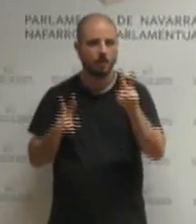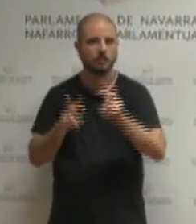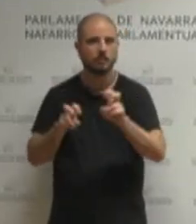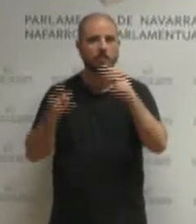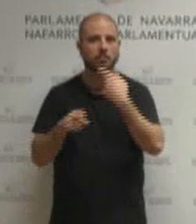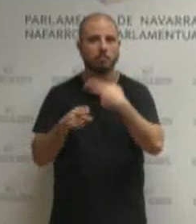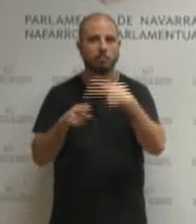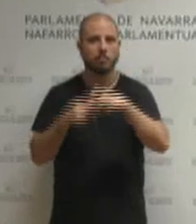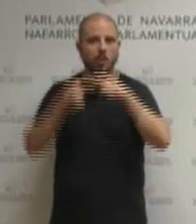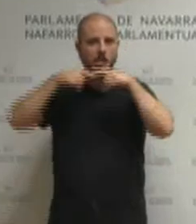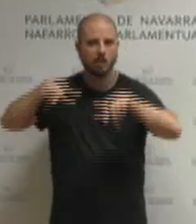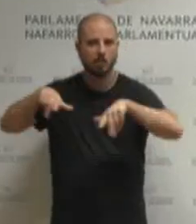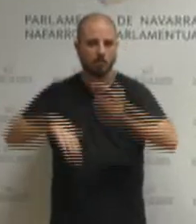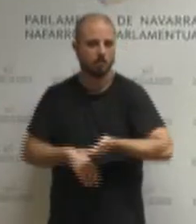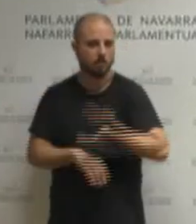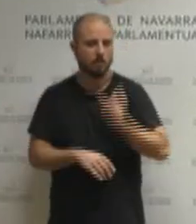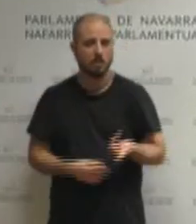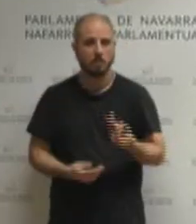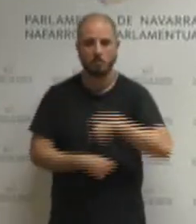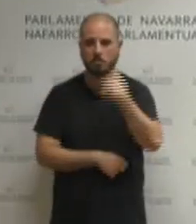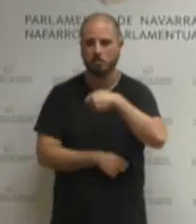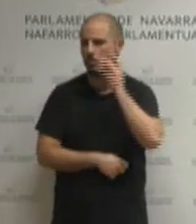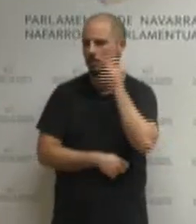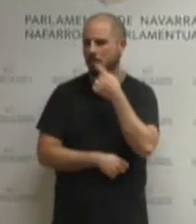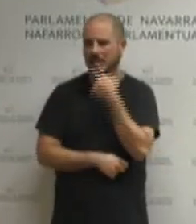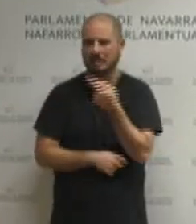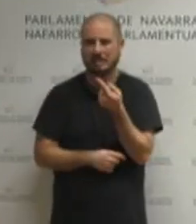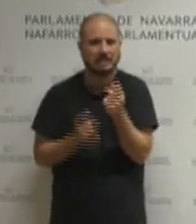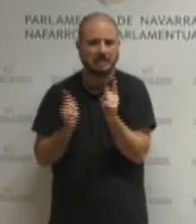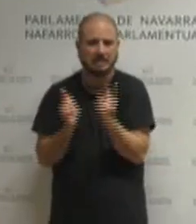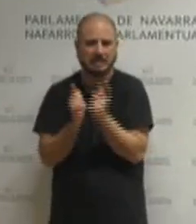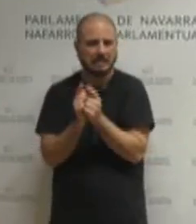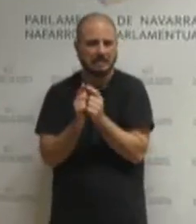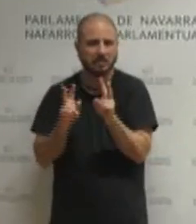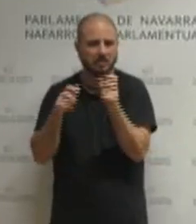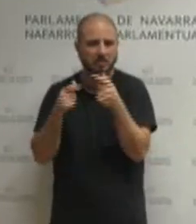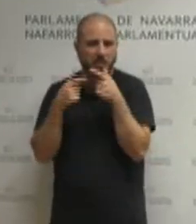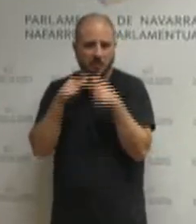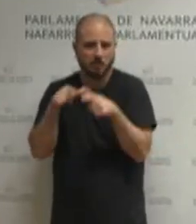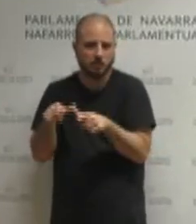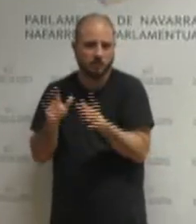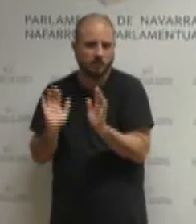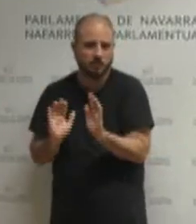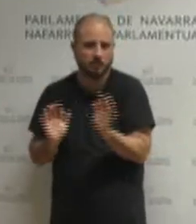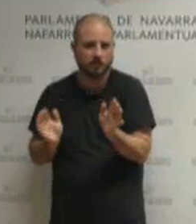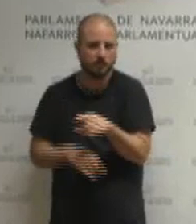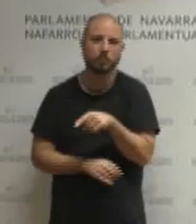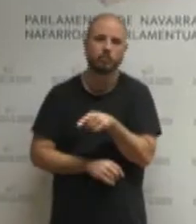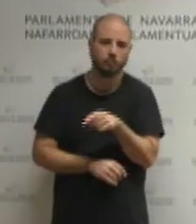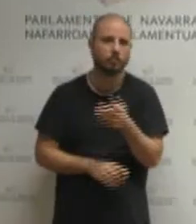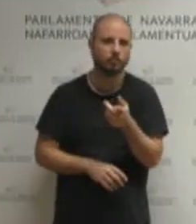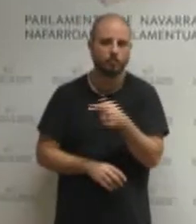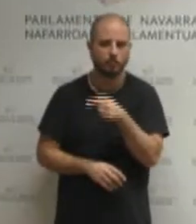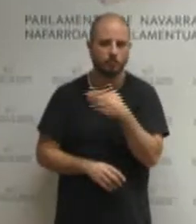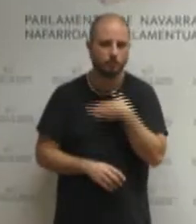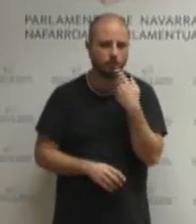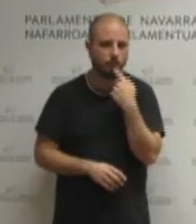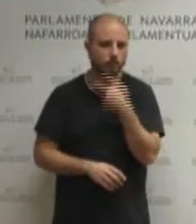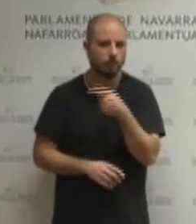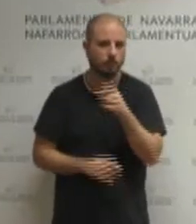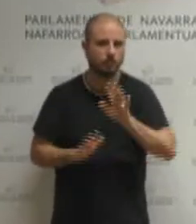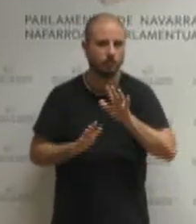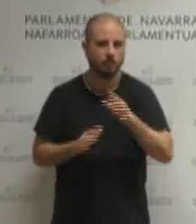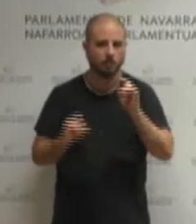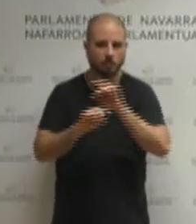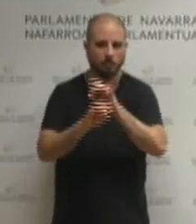presidenta Andreak hanik ez zindut pasatzen utzi ez berrintasun nahundiak ditugula agerikoa agerikoa dan ez eta